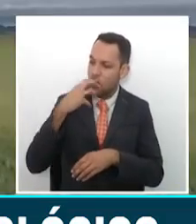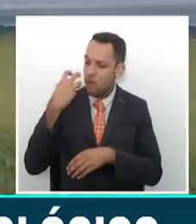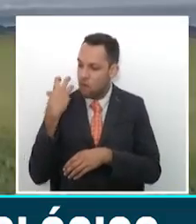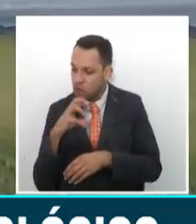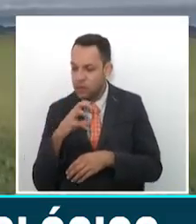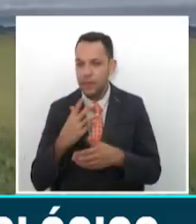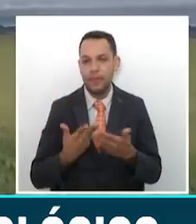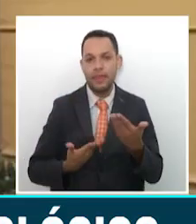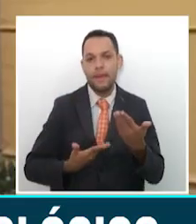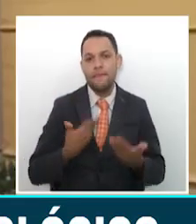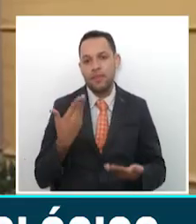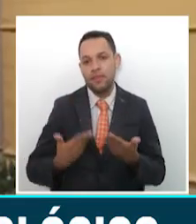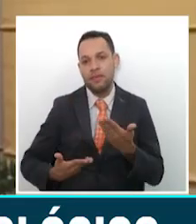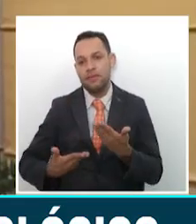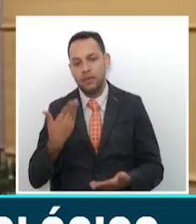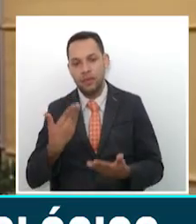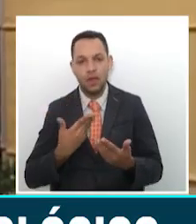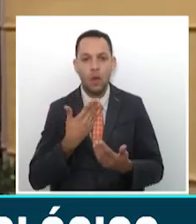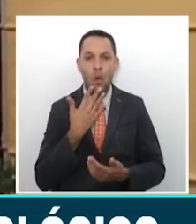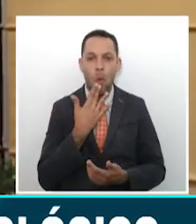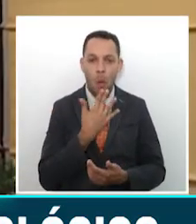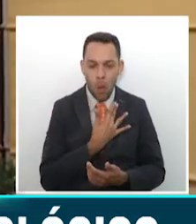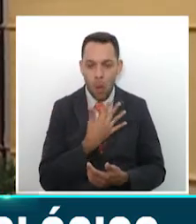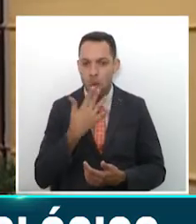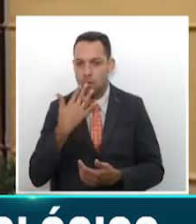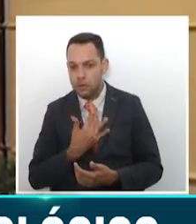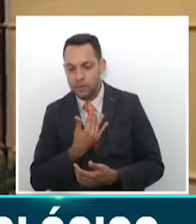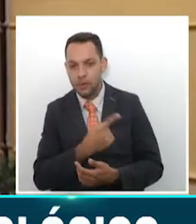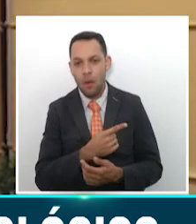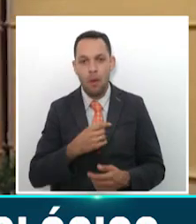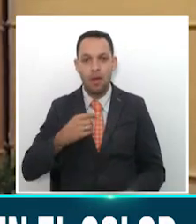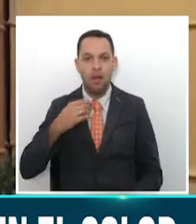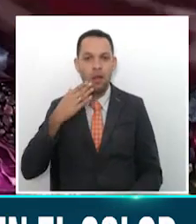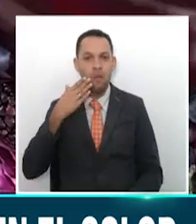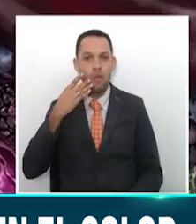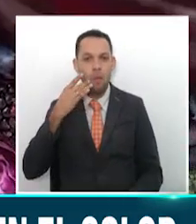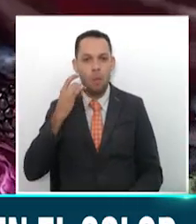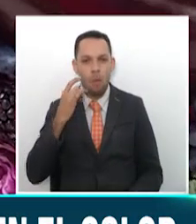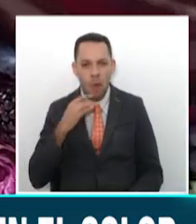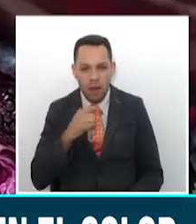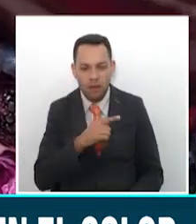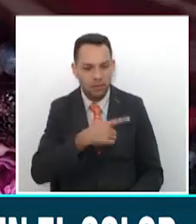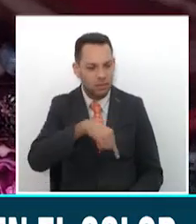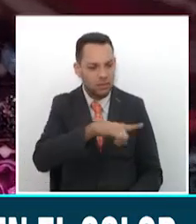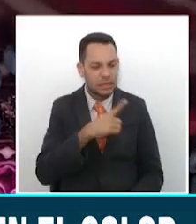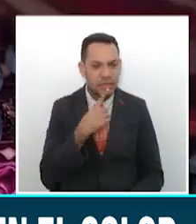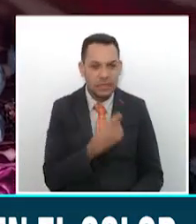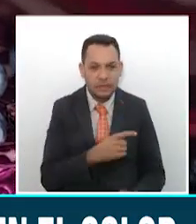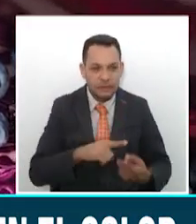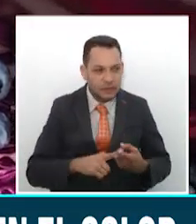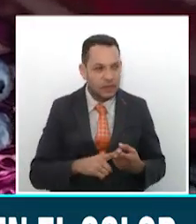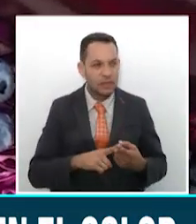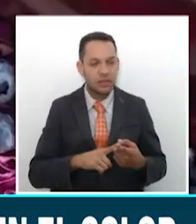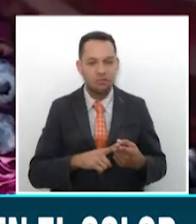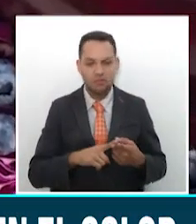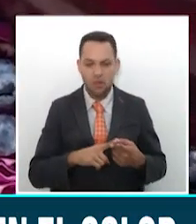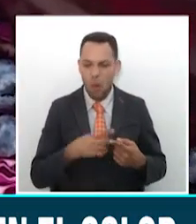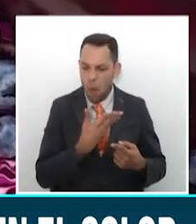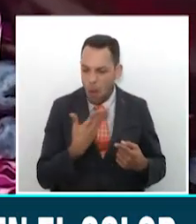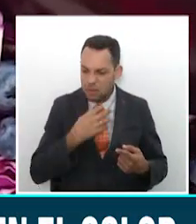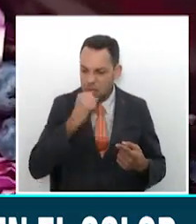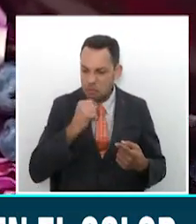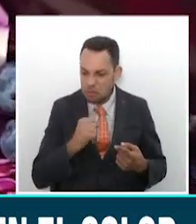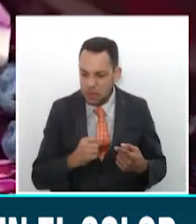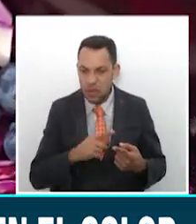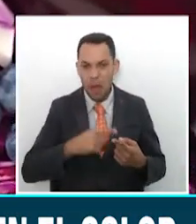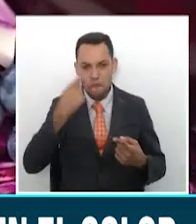color. Las frutas y verduras de color morado ayudan a prevenir los efectos del envejecimiento y funcionamiento de la